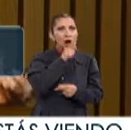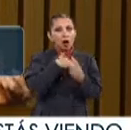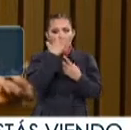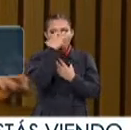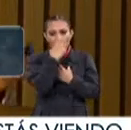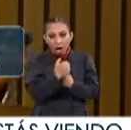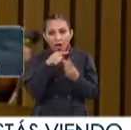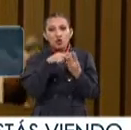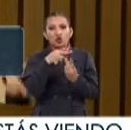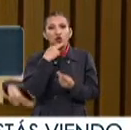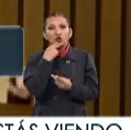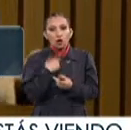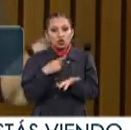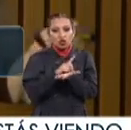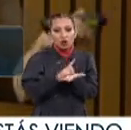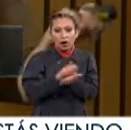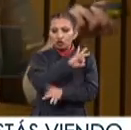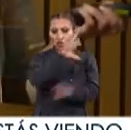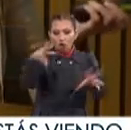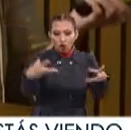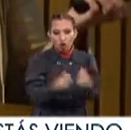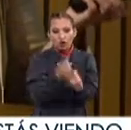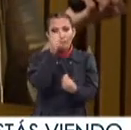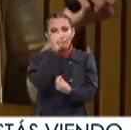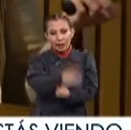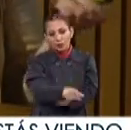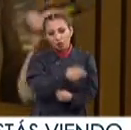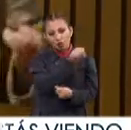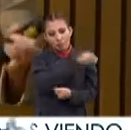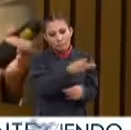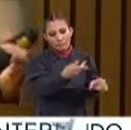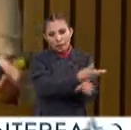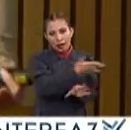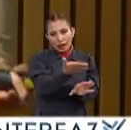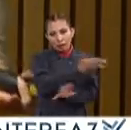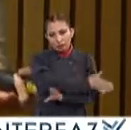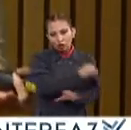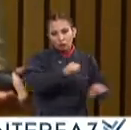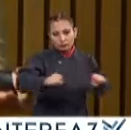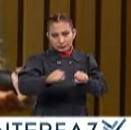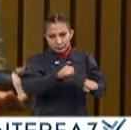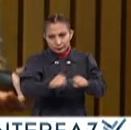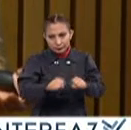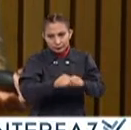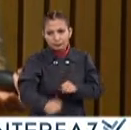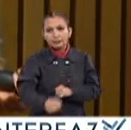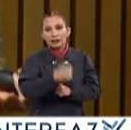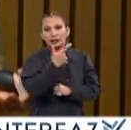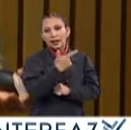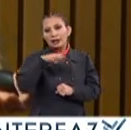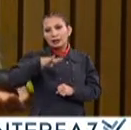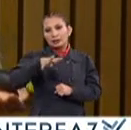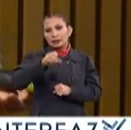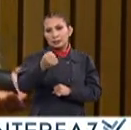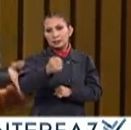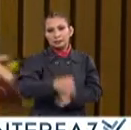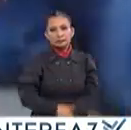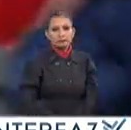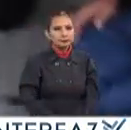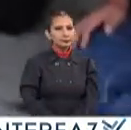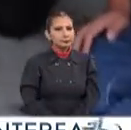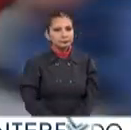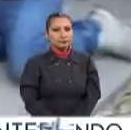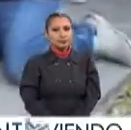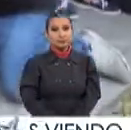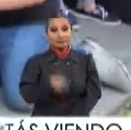depresión y uso de sustancias Todo ello asociado o derivado del evento vivido el 7 y el 19 de septiembre